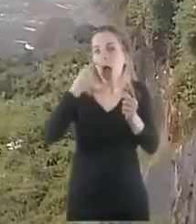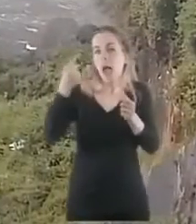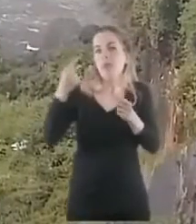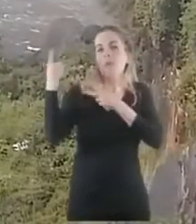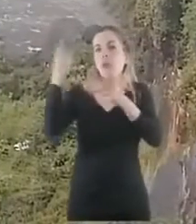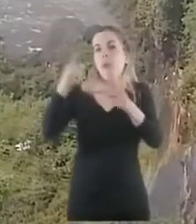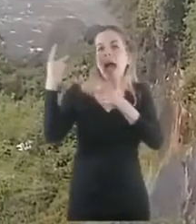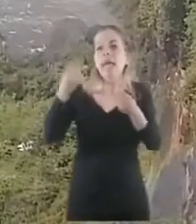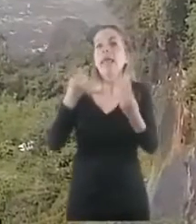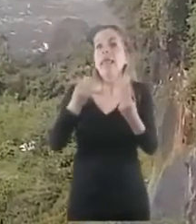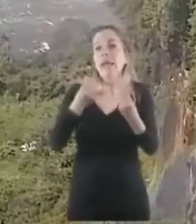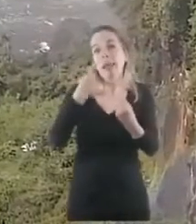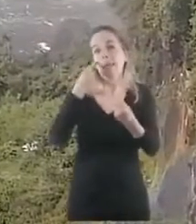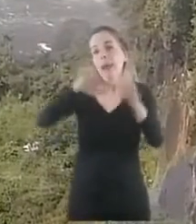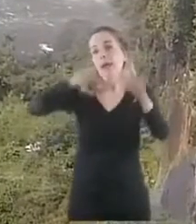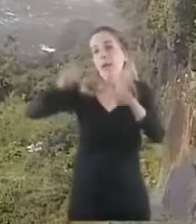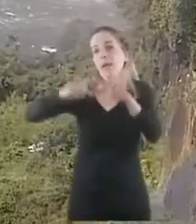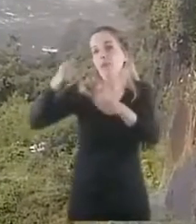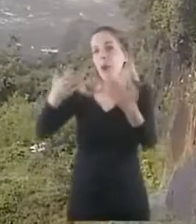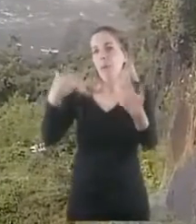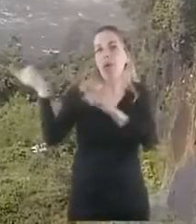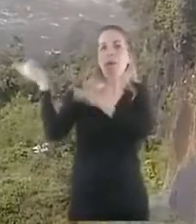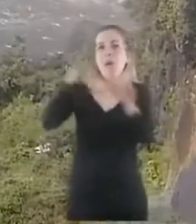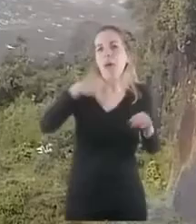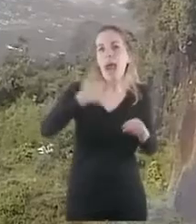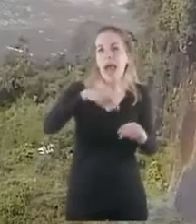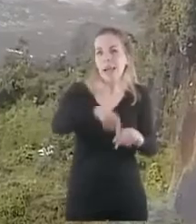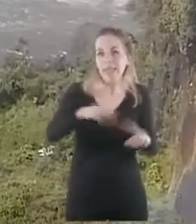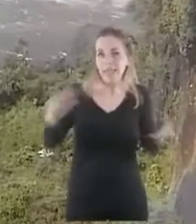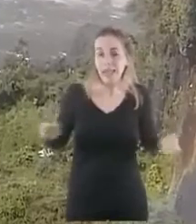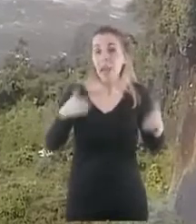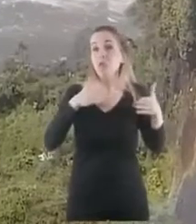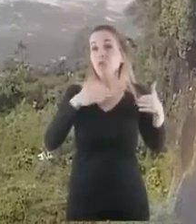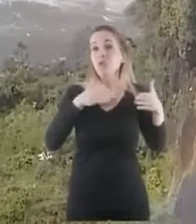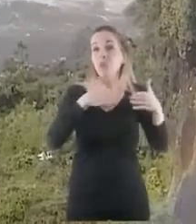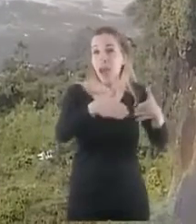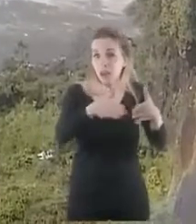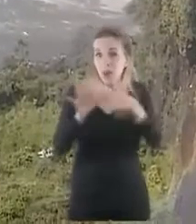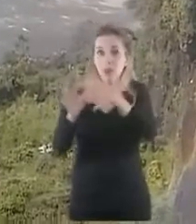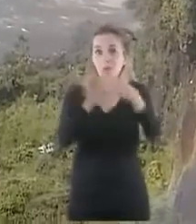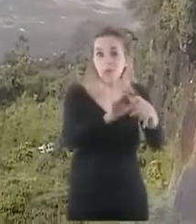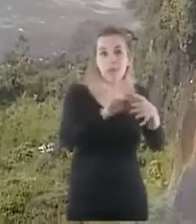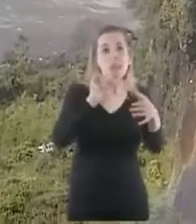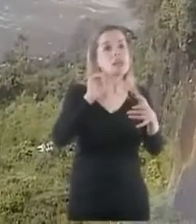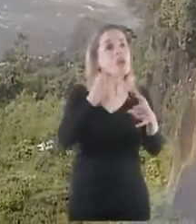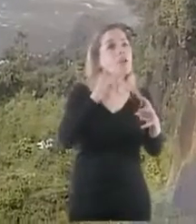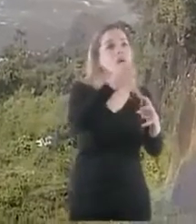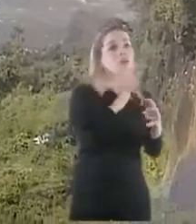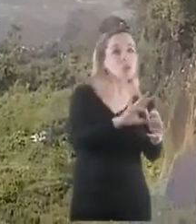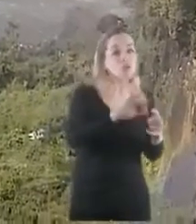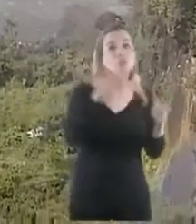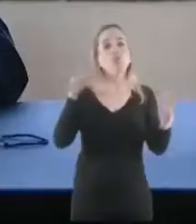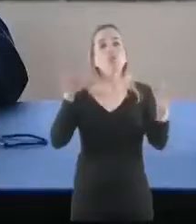humanitario de nuestro puente internacional que une Puerto Iguazú con Foz de Iguazú,